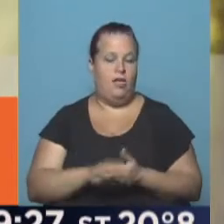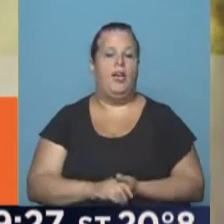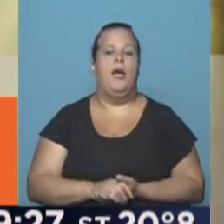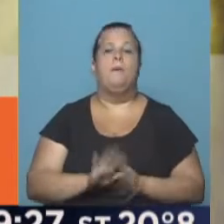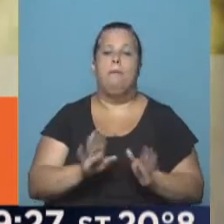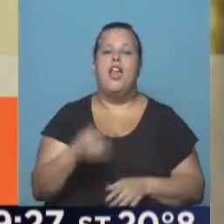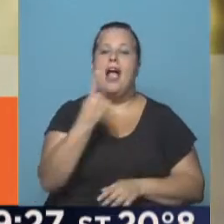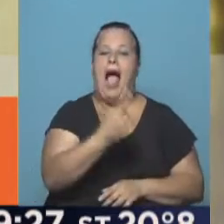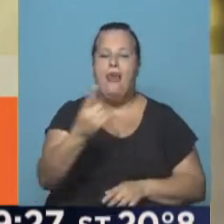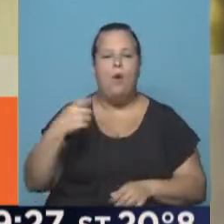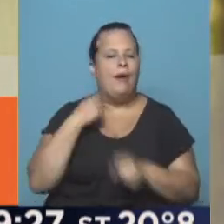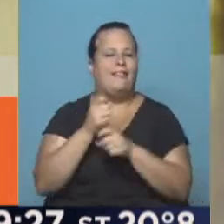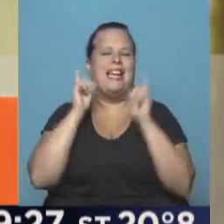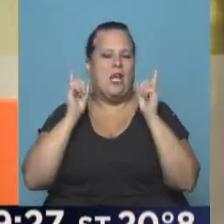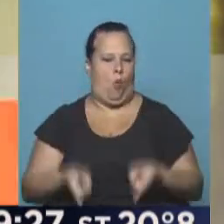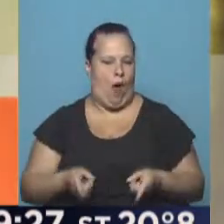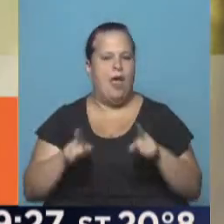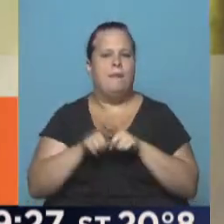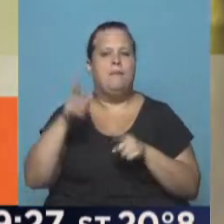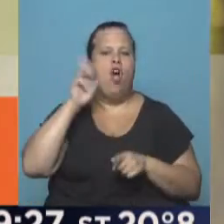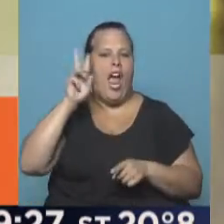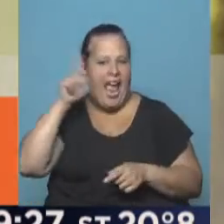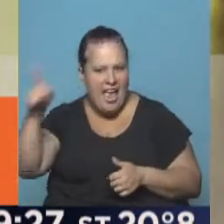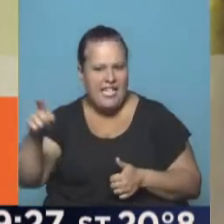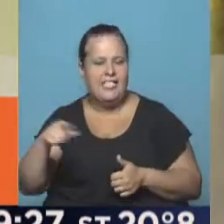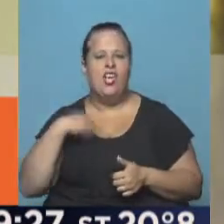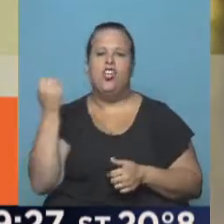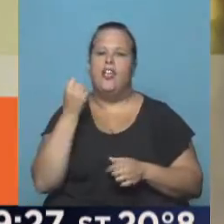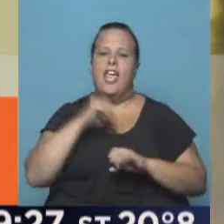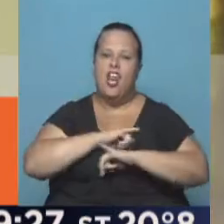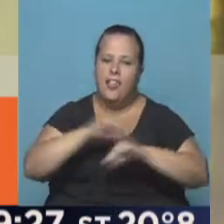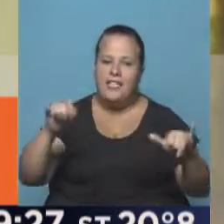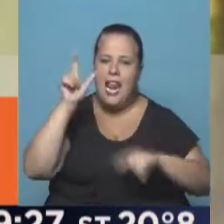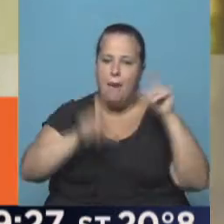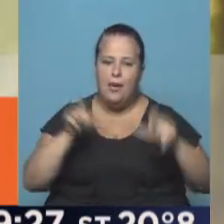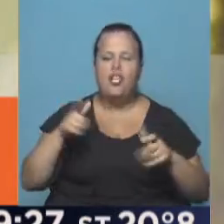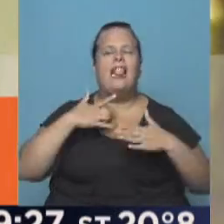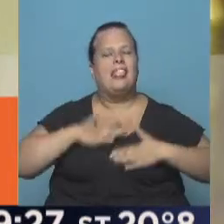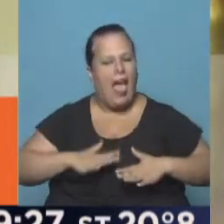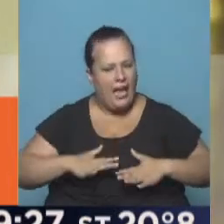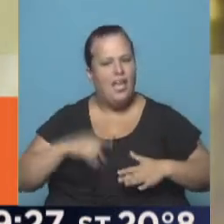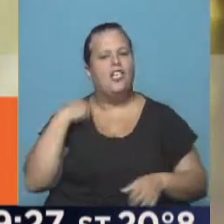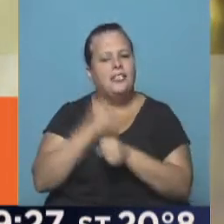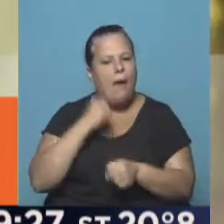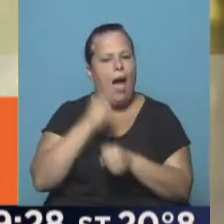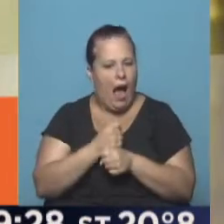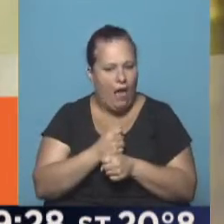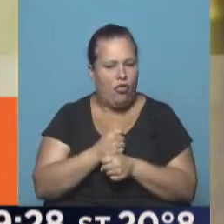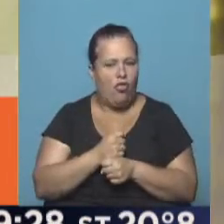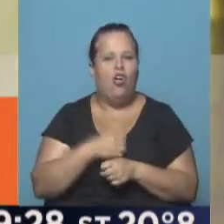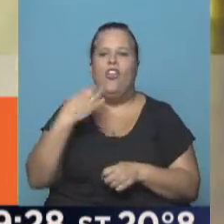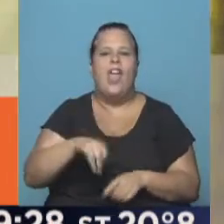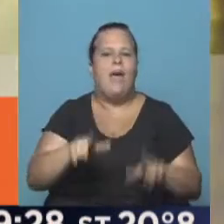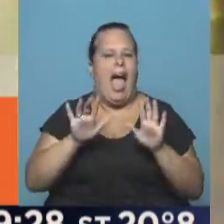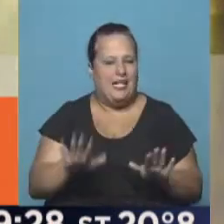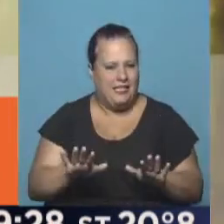Pero en cada caso vamos a actuar igual, como actuamos en GESEL. Lo que quiero transmitirle a la gente es la tranquilidad de que estamos haciendo lo que hay